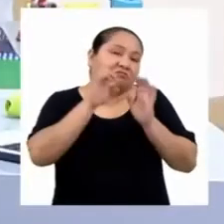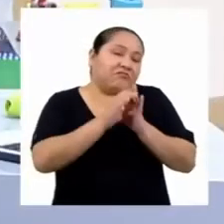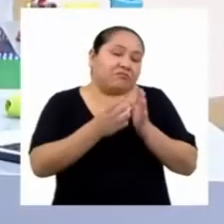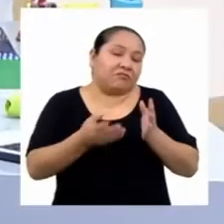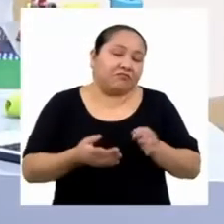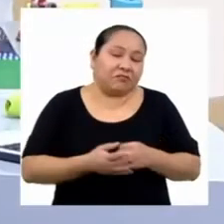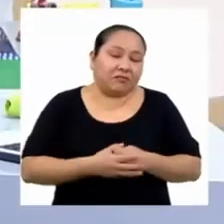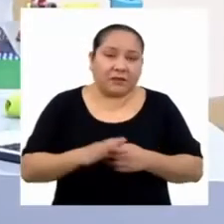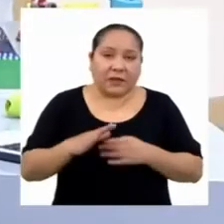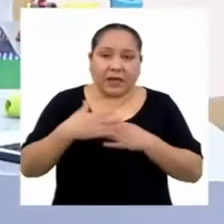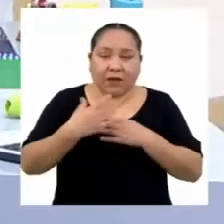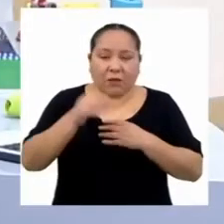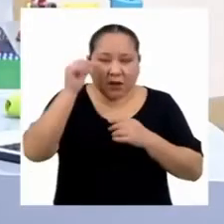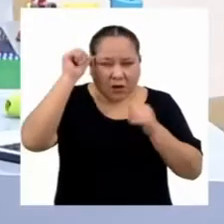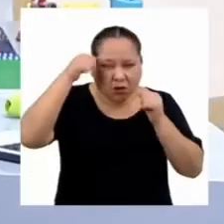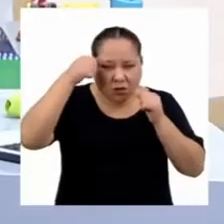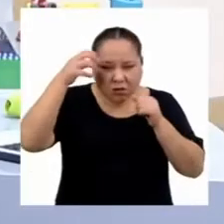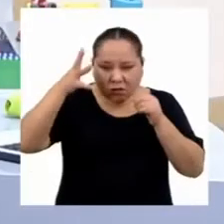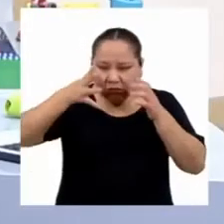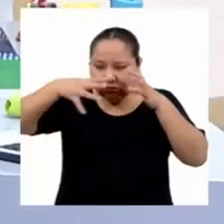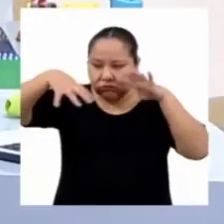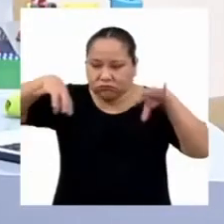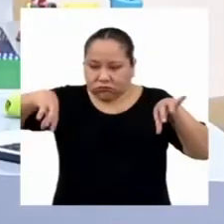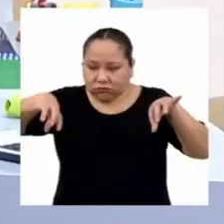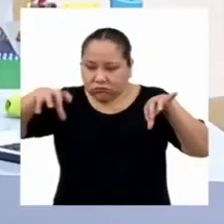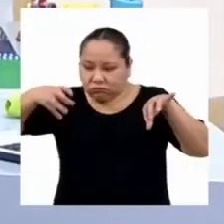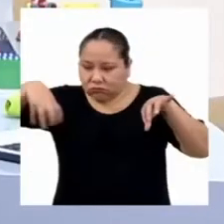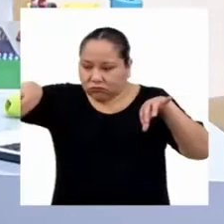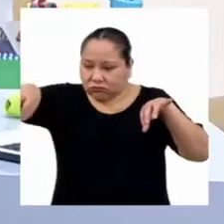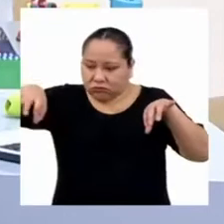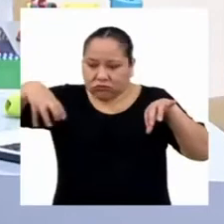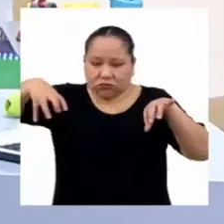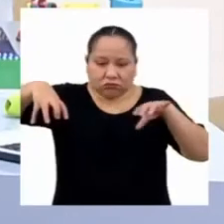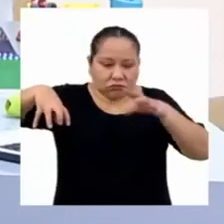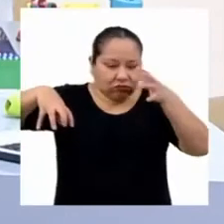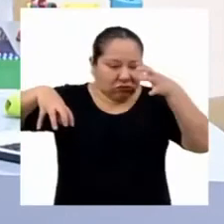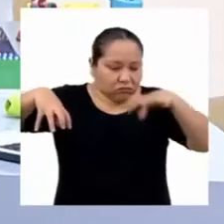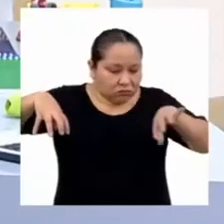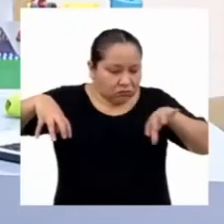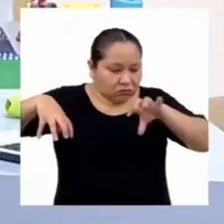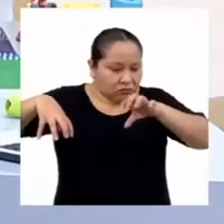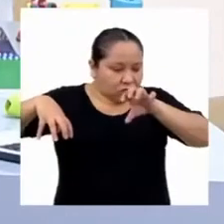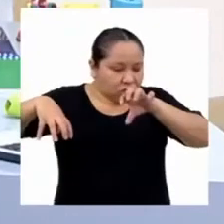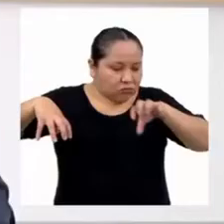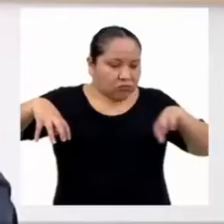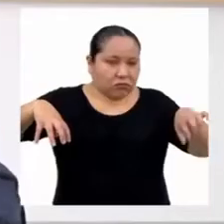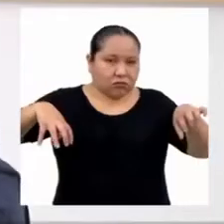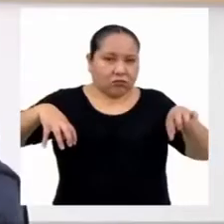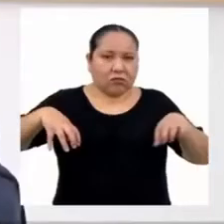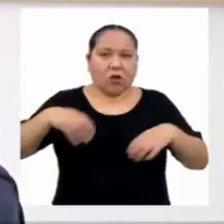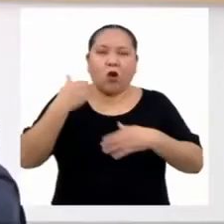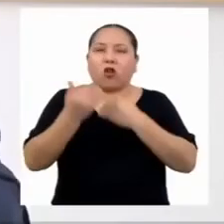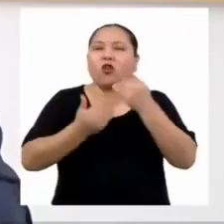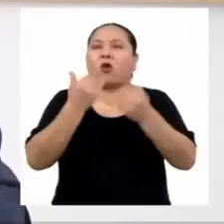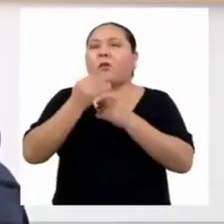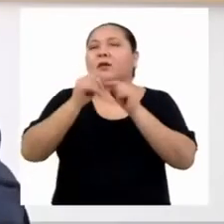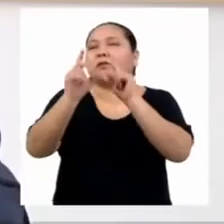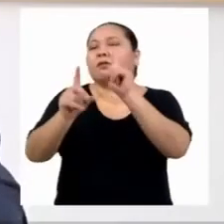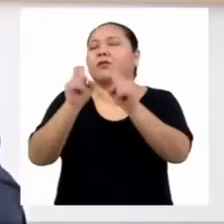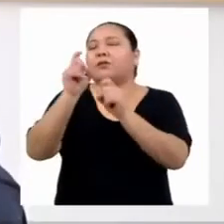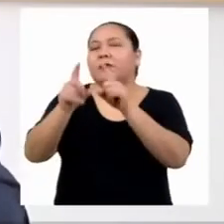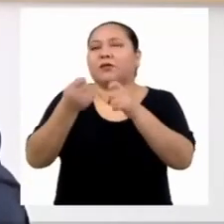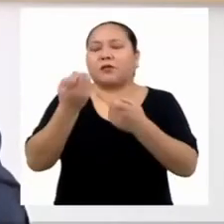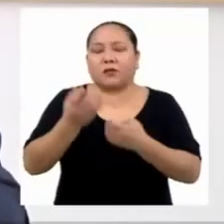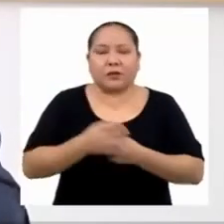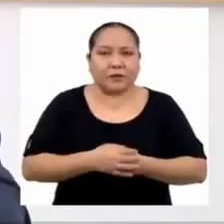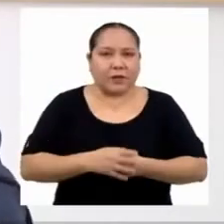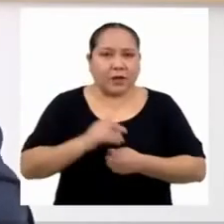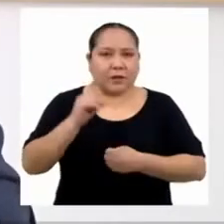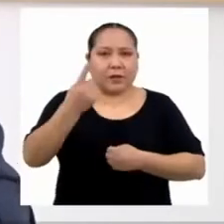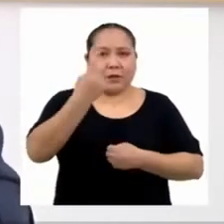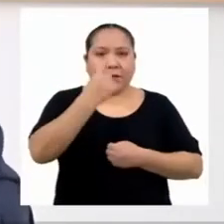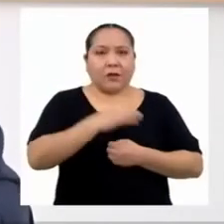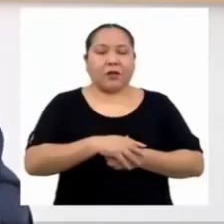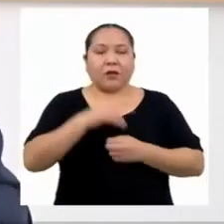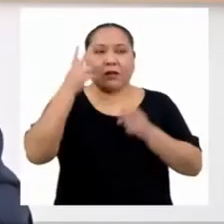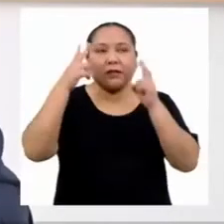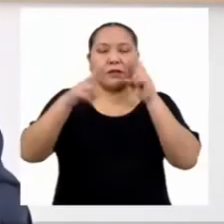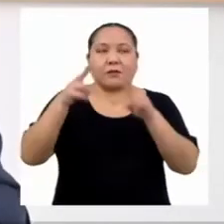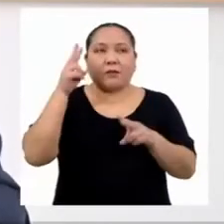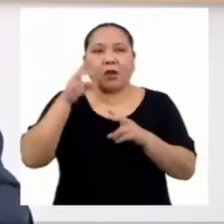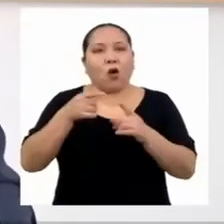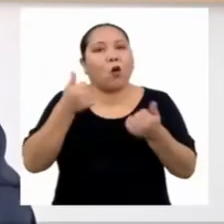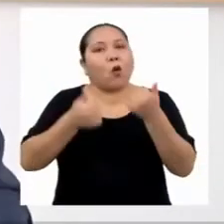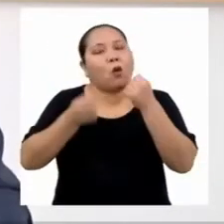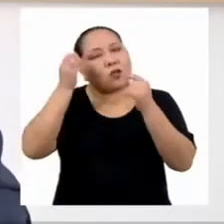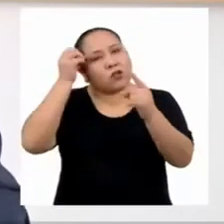Después de recordar todo esto, profesor, ¿cuáles son los pasos para elaborar una encuesta? El primer paso siempre es definir el